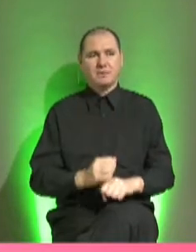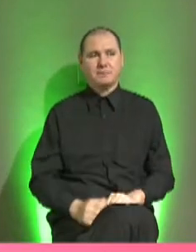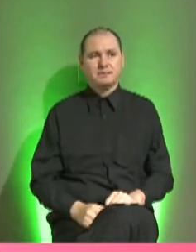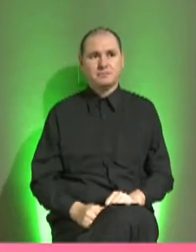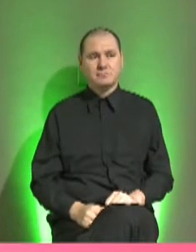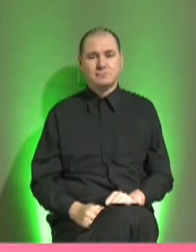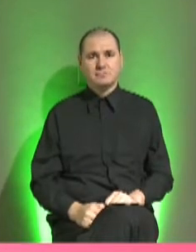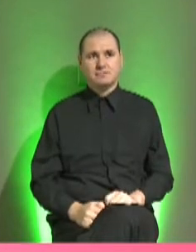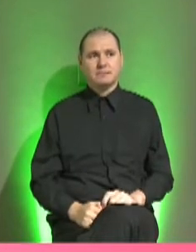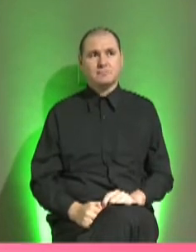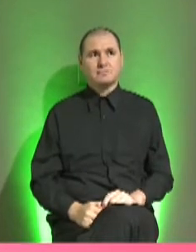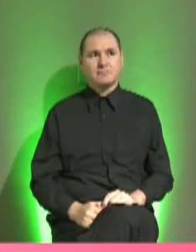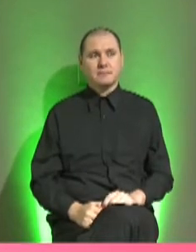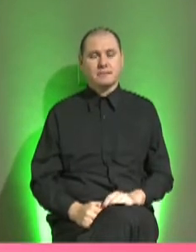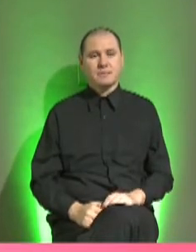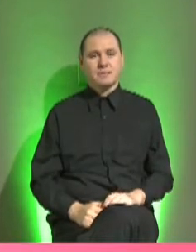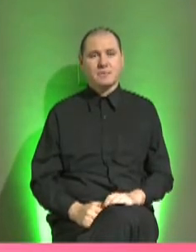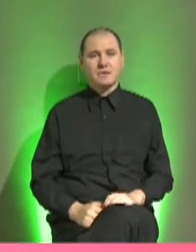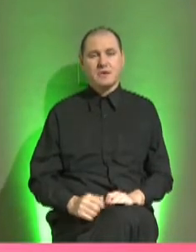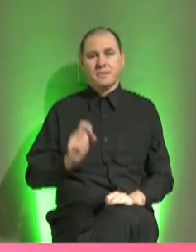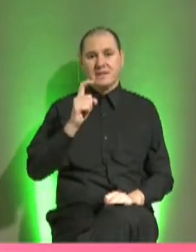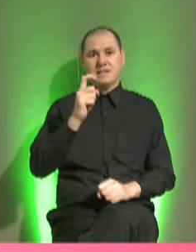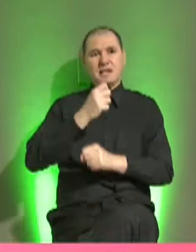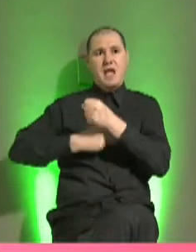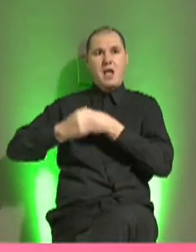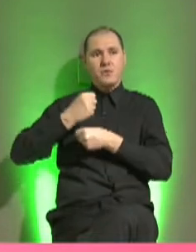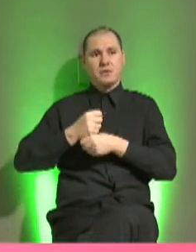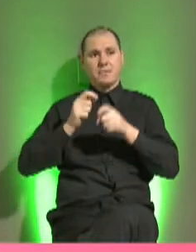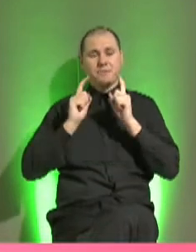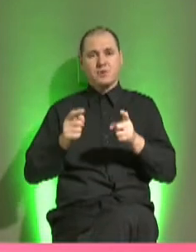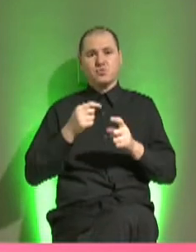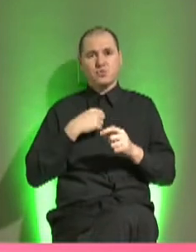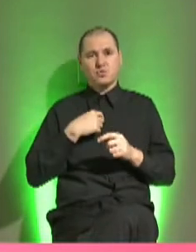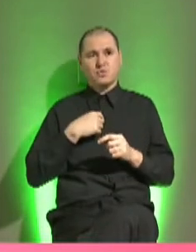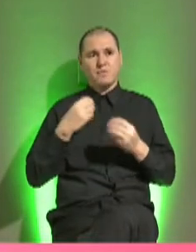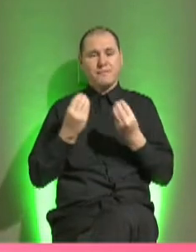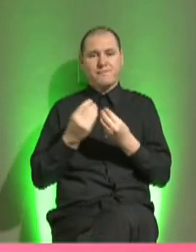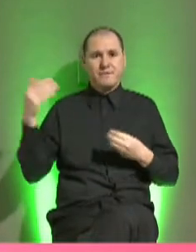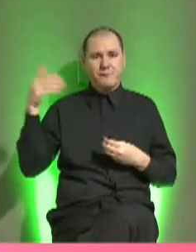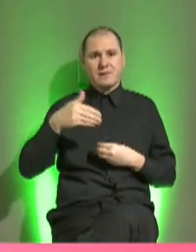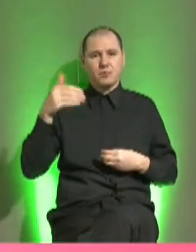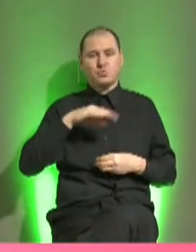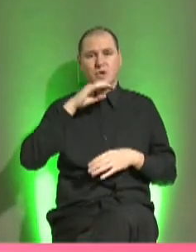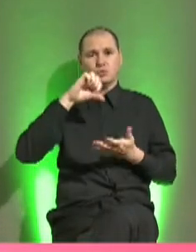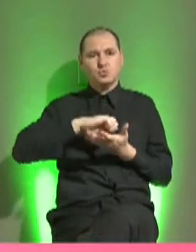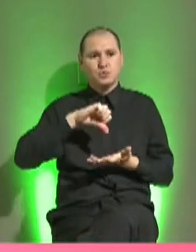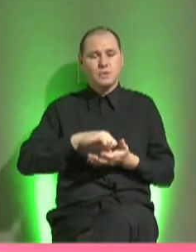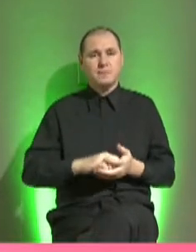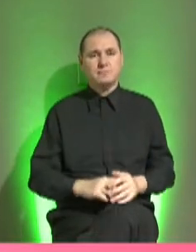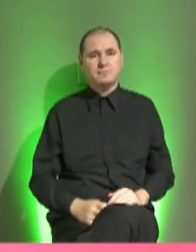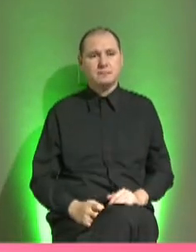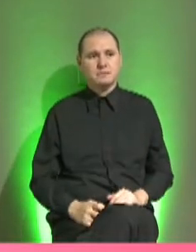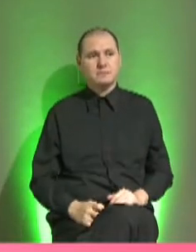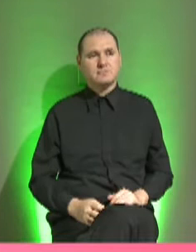A la par, hace siete años atrás también, yo venía mucho a Asunción, venía mucho al mercado, y venía,